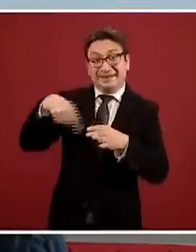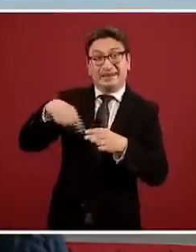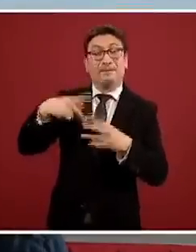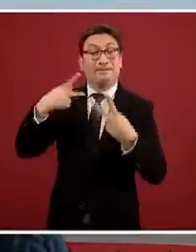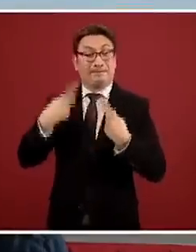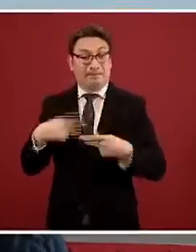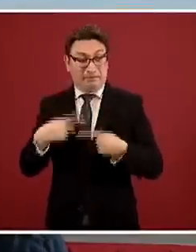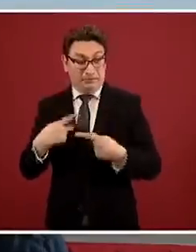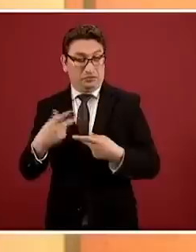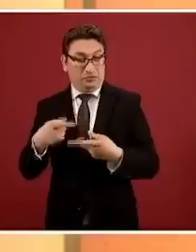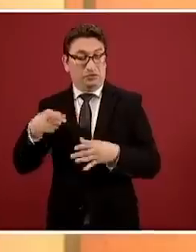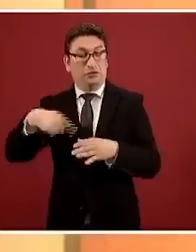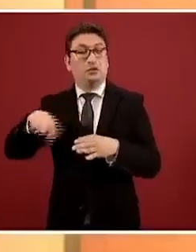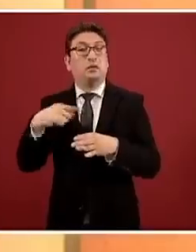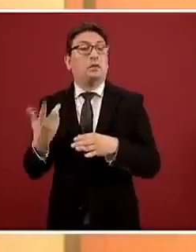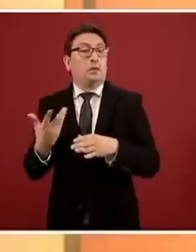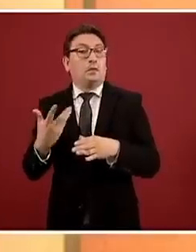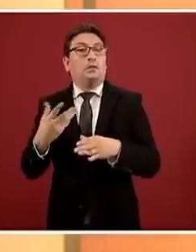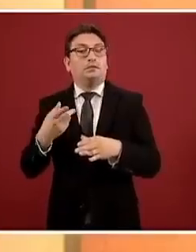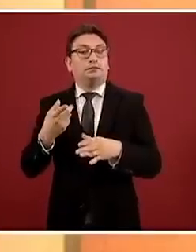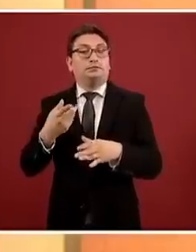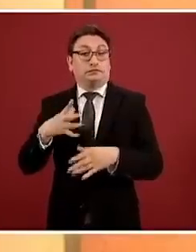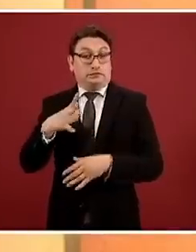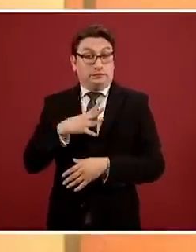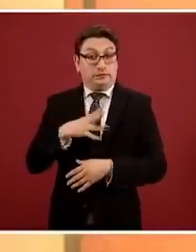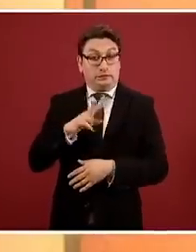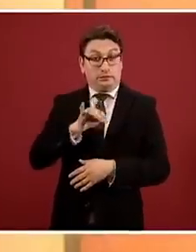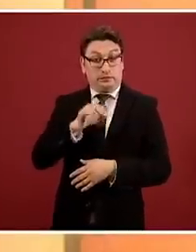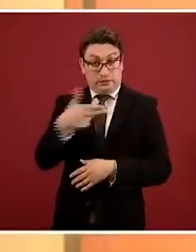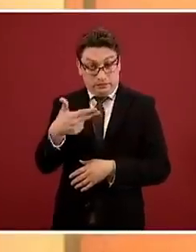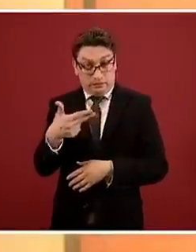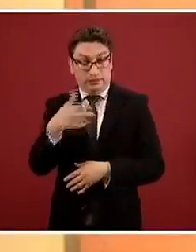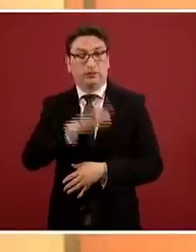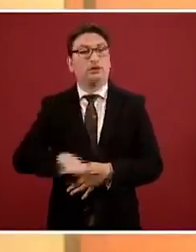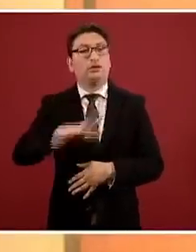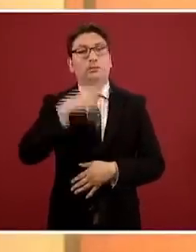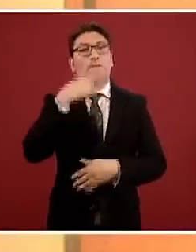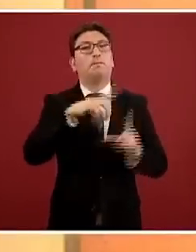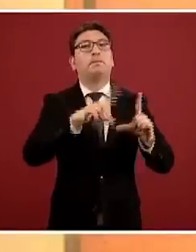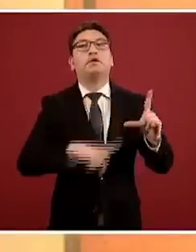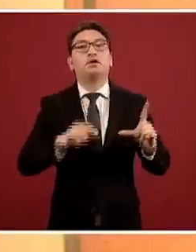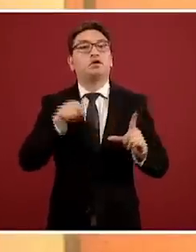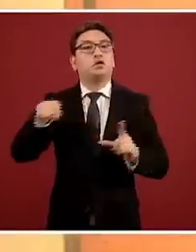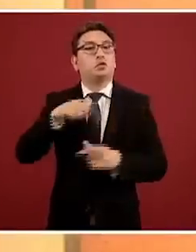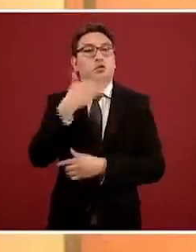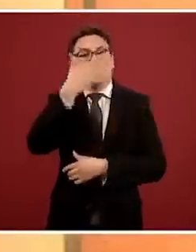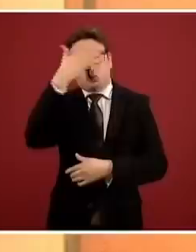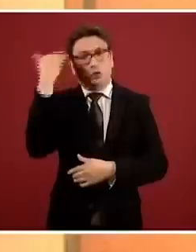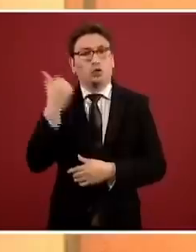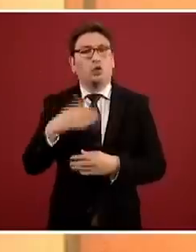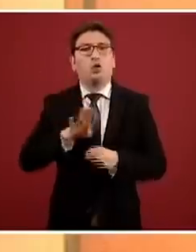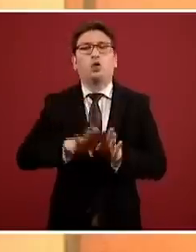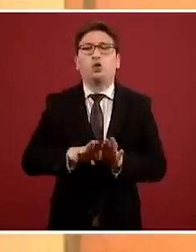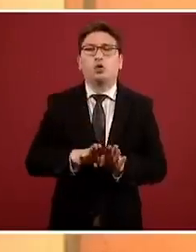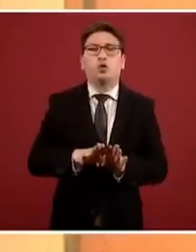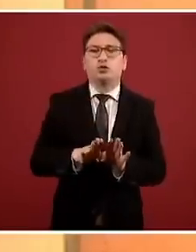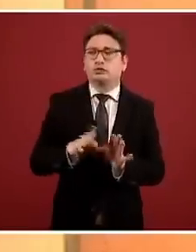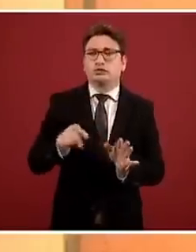personas que viven con VIH en México no conocen su condición de